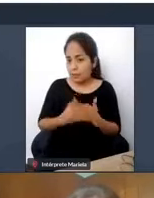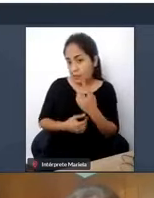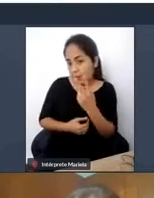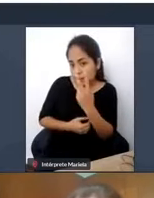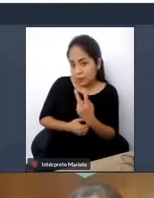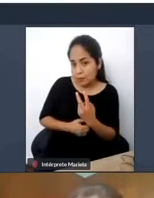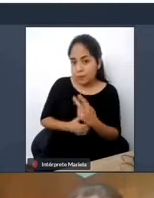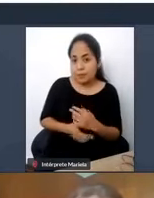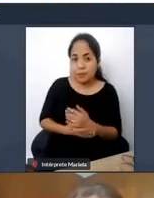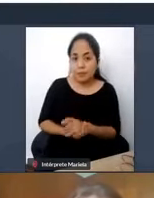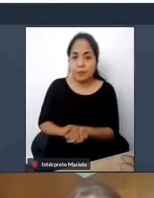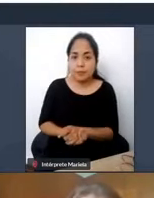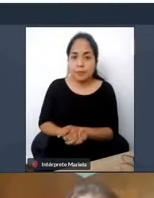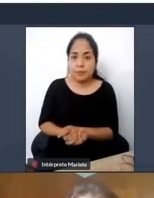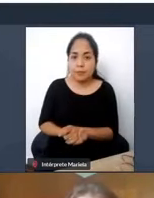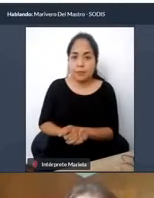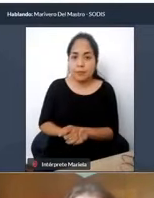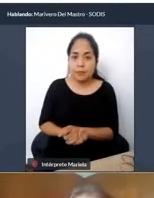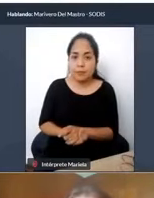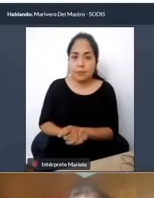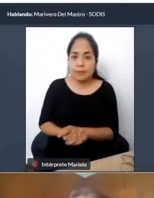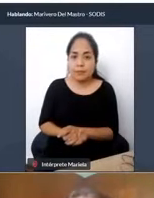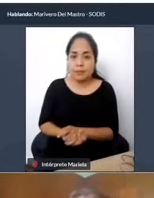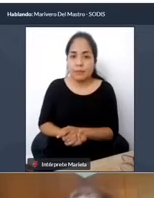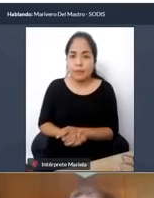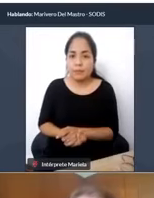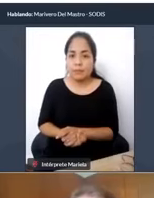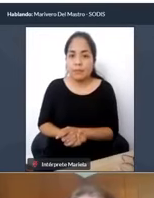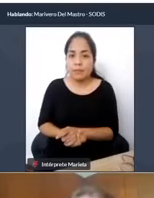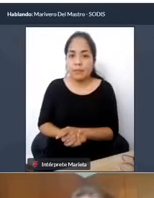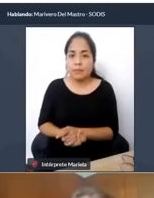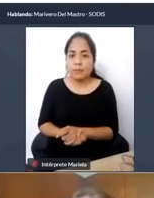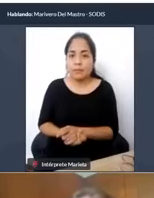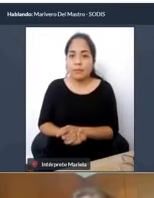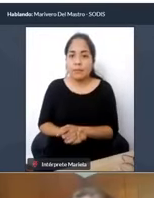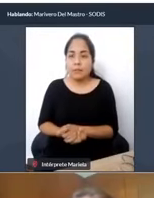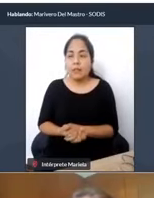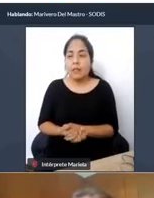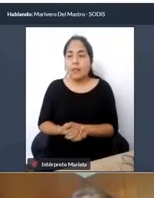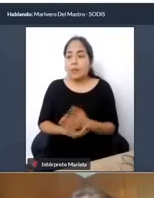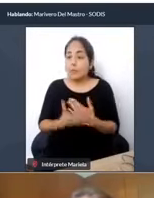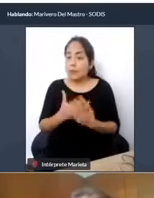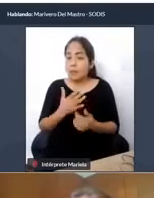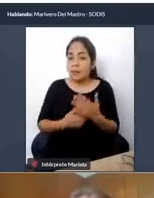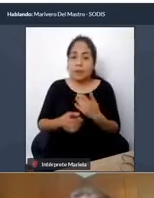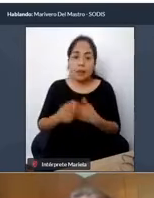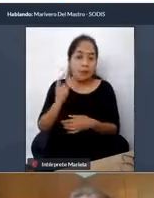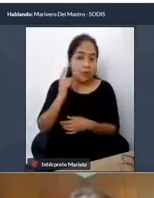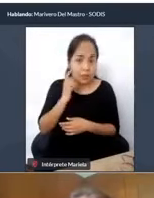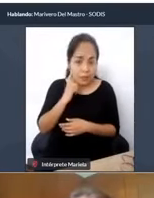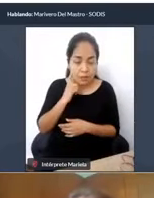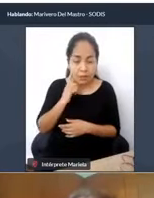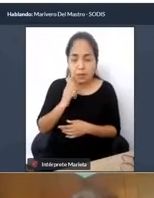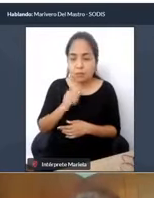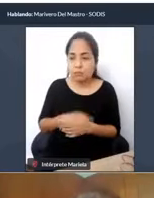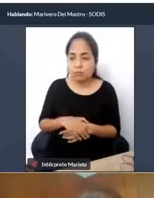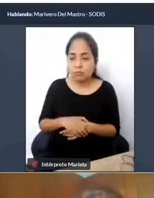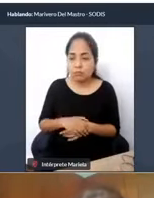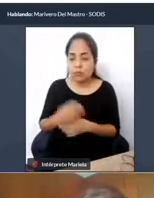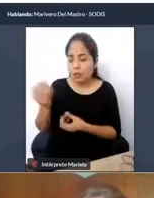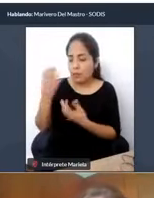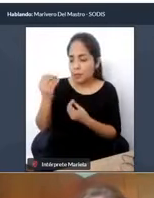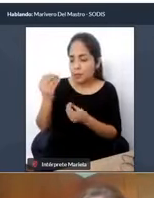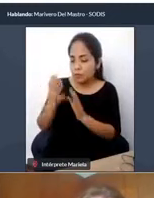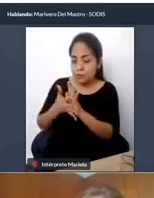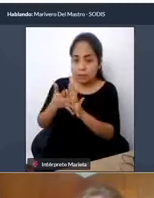leve, ¿no? En discapacidad sensorial auditiva, la información en lengua de señas es